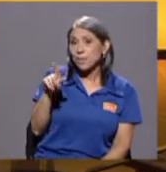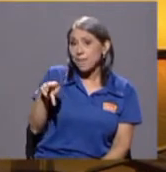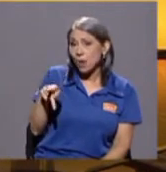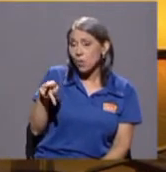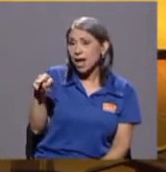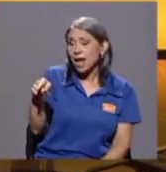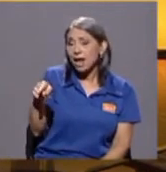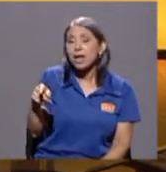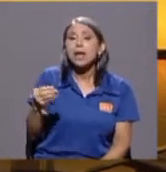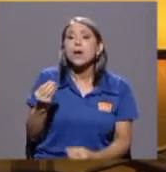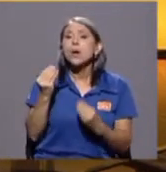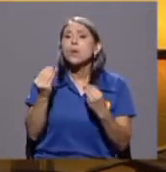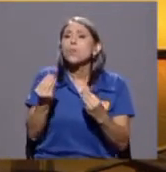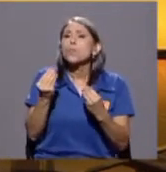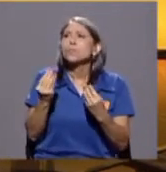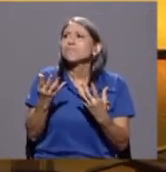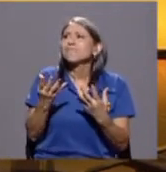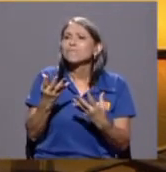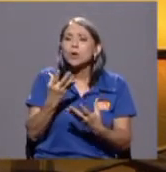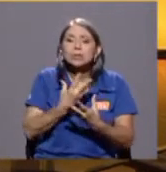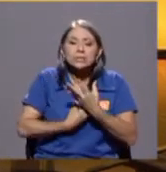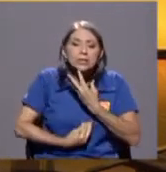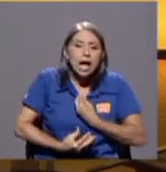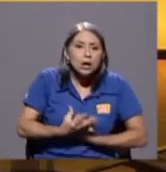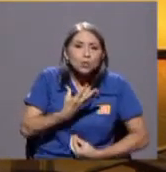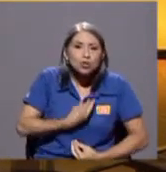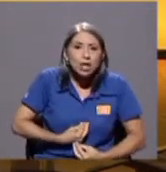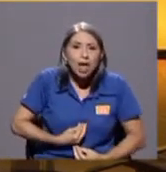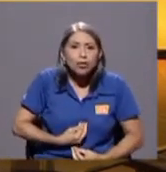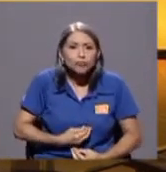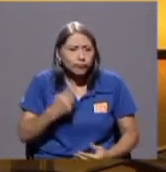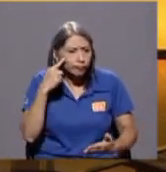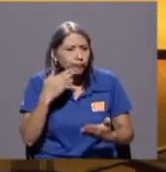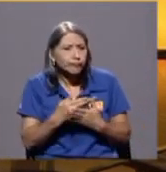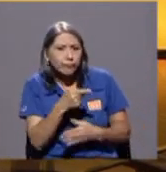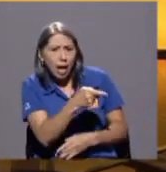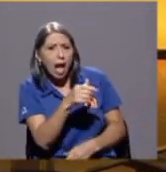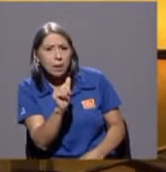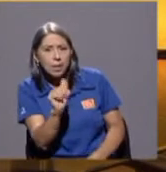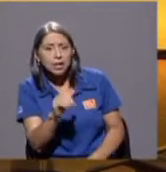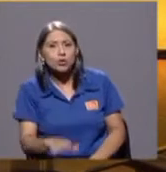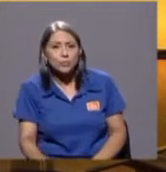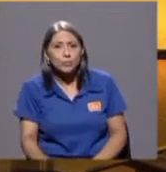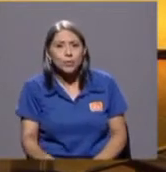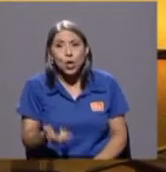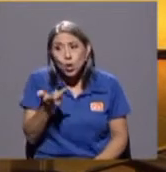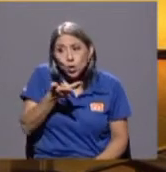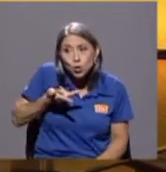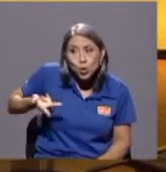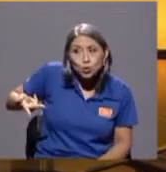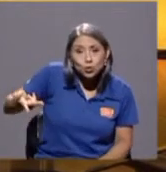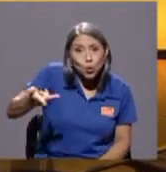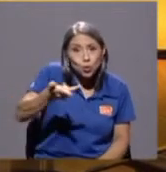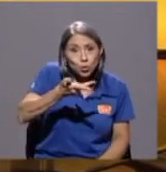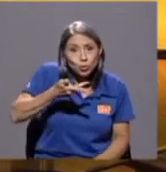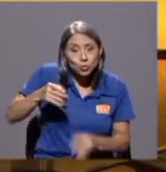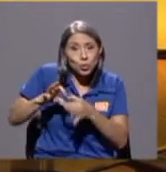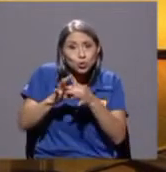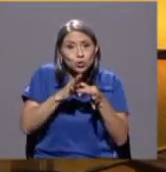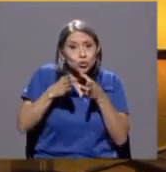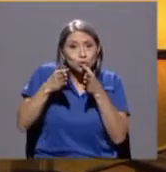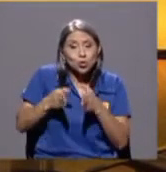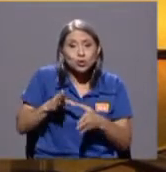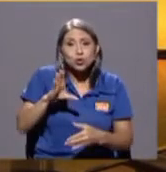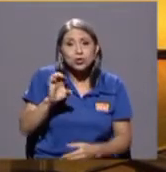sentí angustiado porque y Alberto es testigo de esto nosotros los socios de Cepsa compartimos mucho